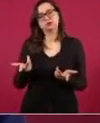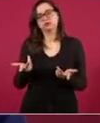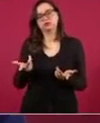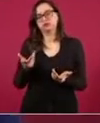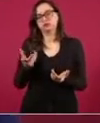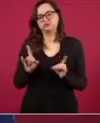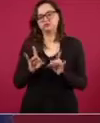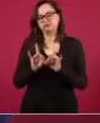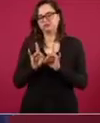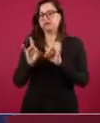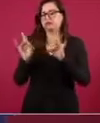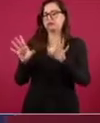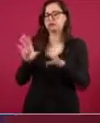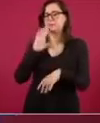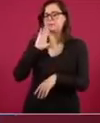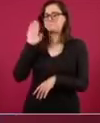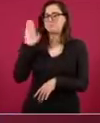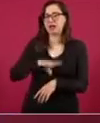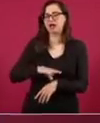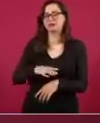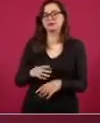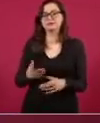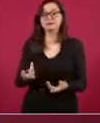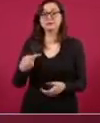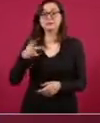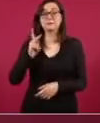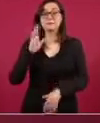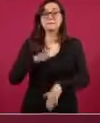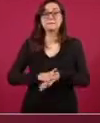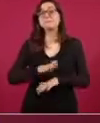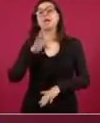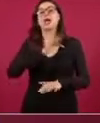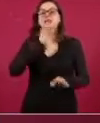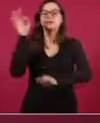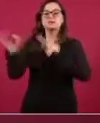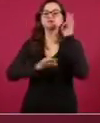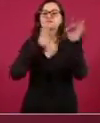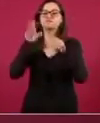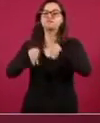Fue más un asunto de propaganda y en redes,